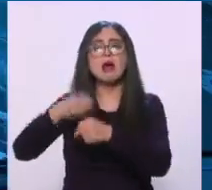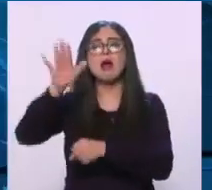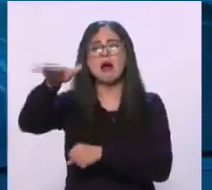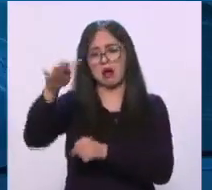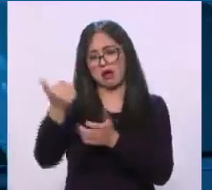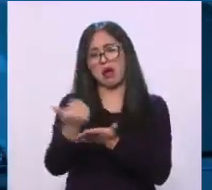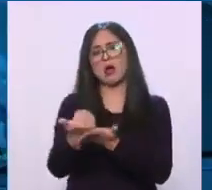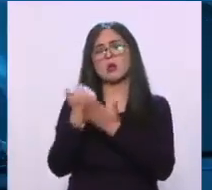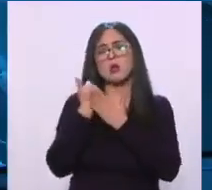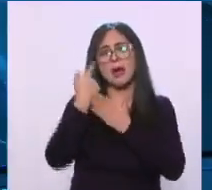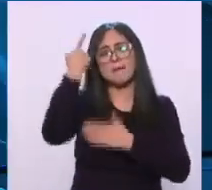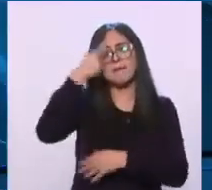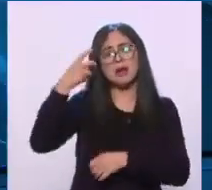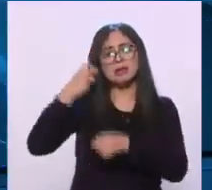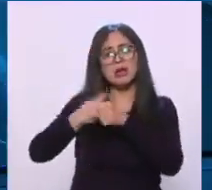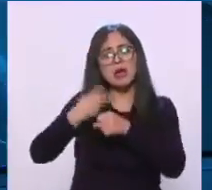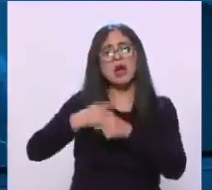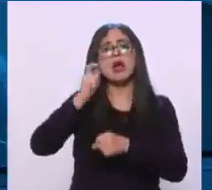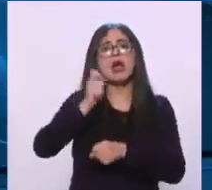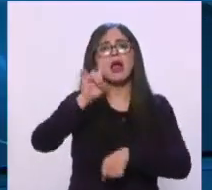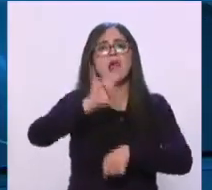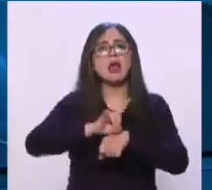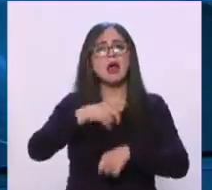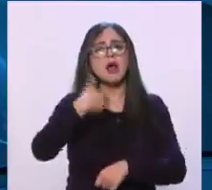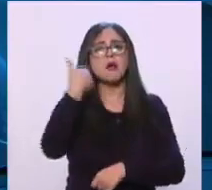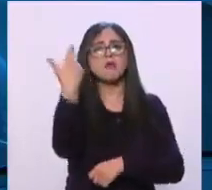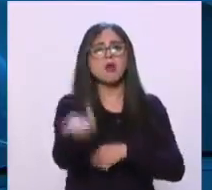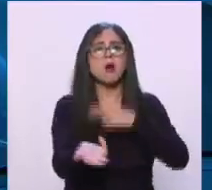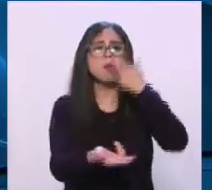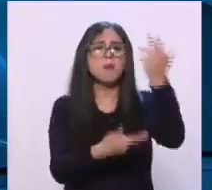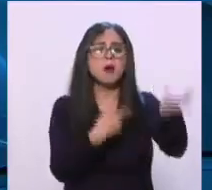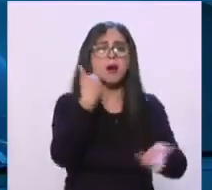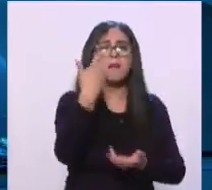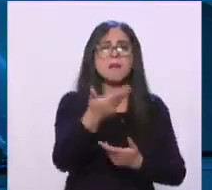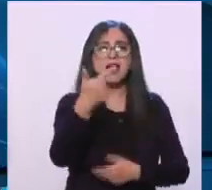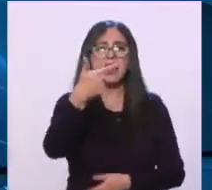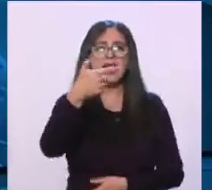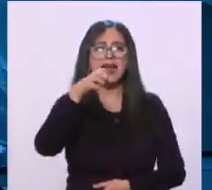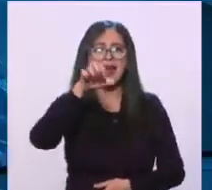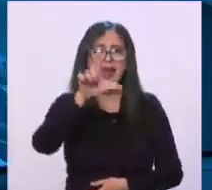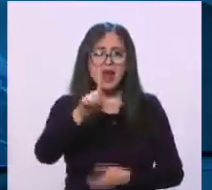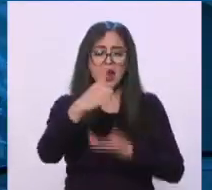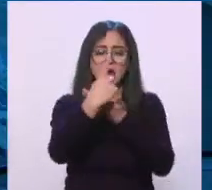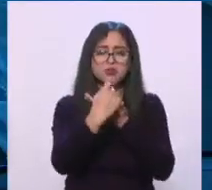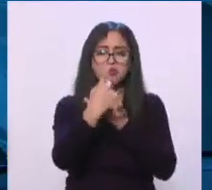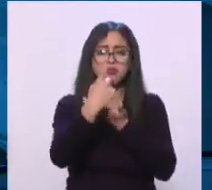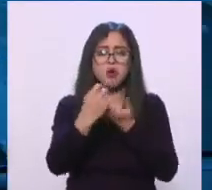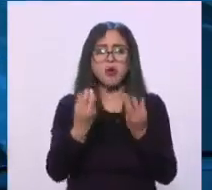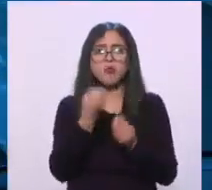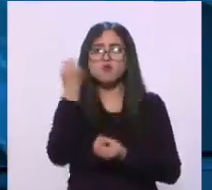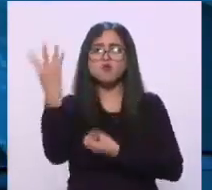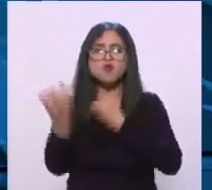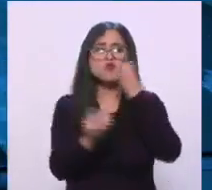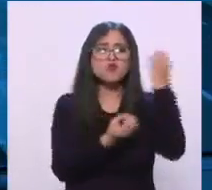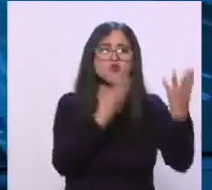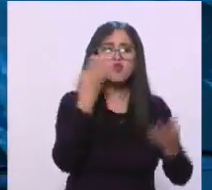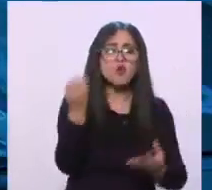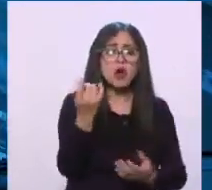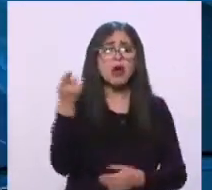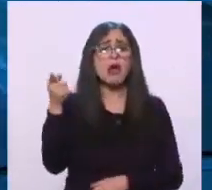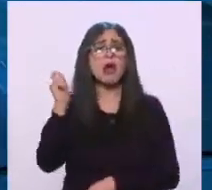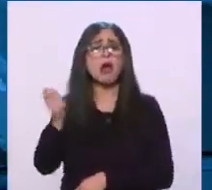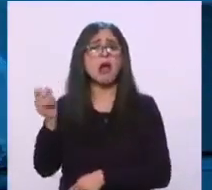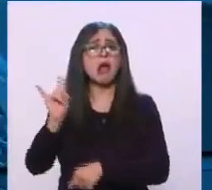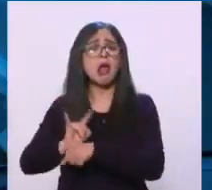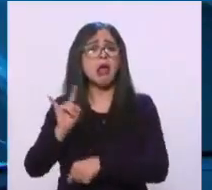tendencias donde ellos están regalando gel antibacterial de esos stocks de alcohol que tienen disponibles, y simulaban que la gente